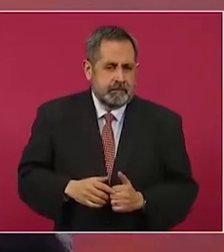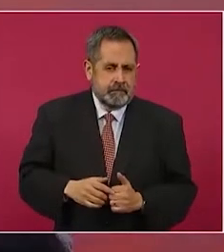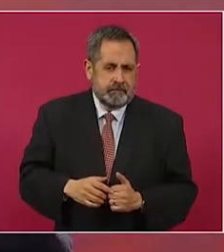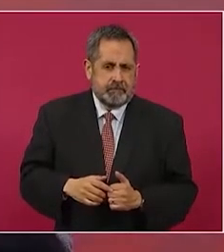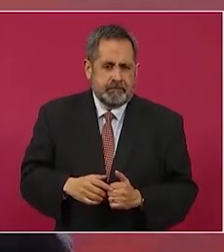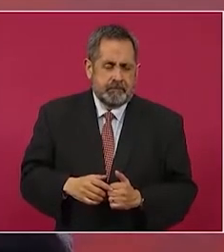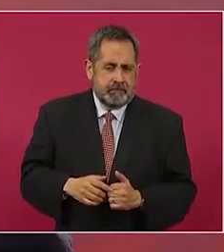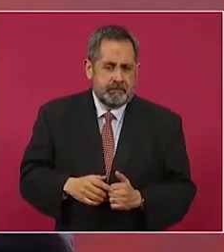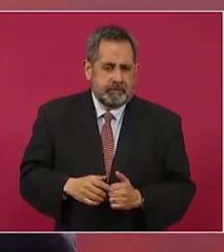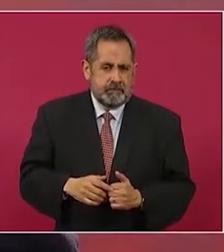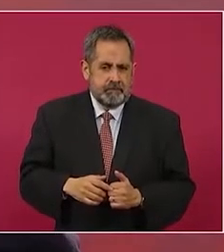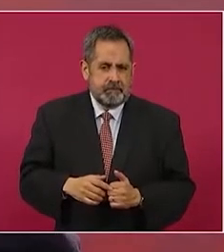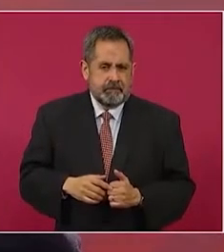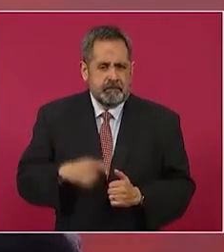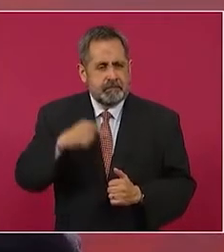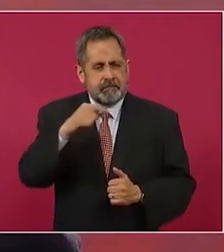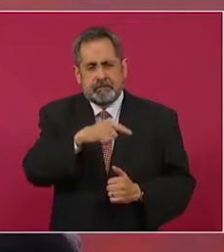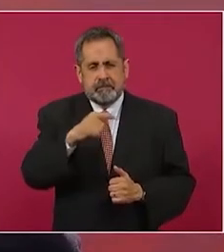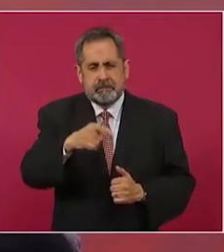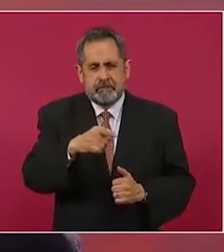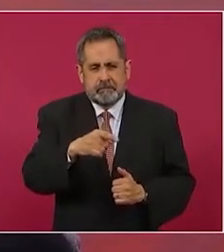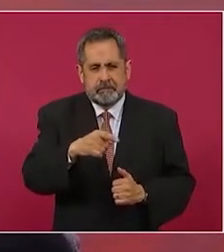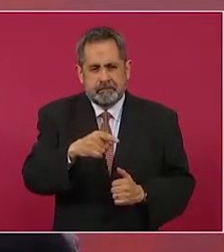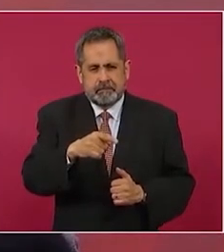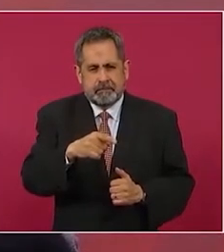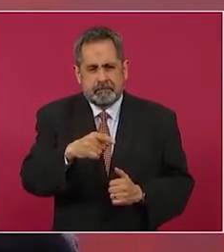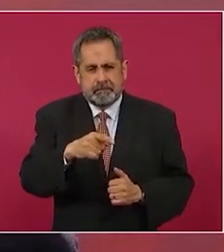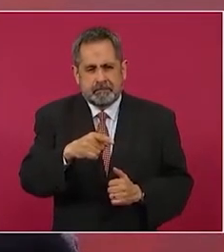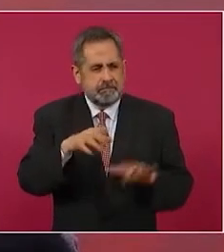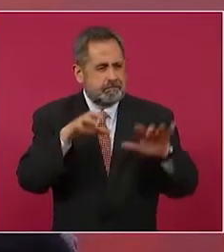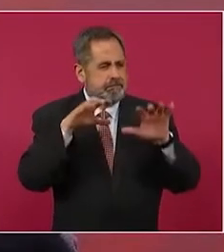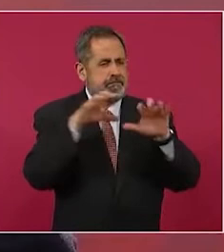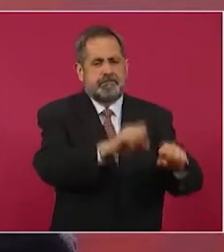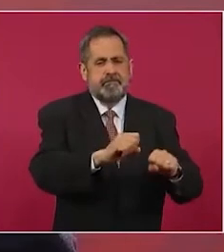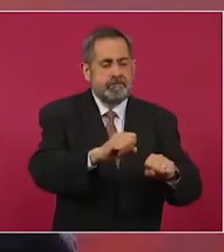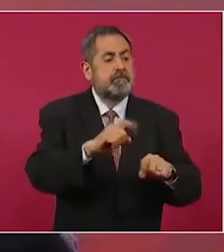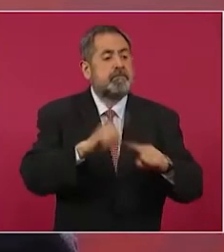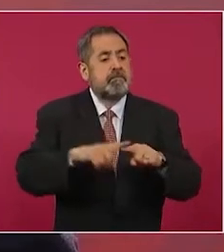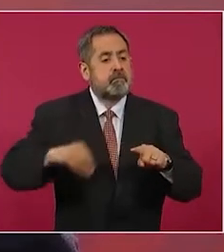se detienen a los responsables.